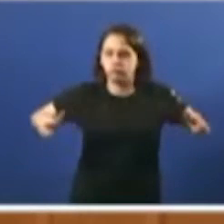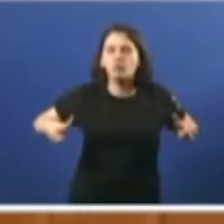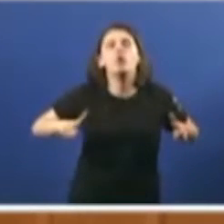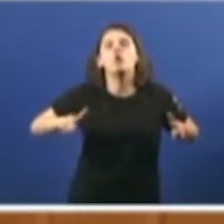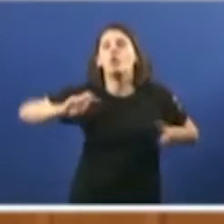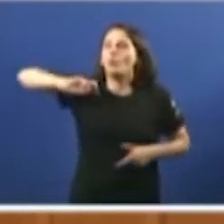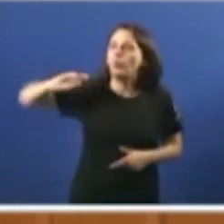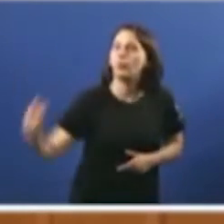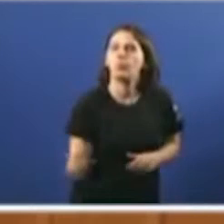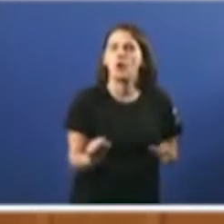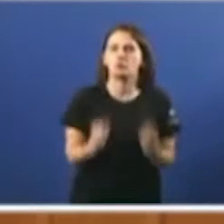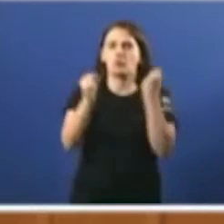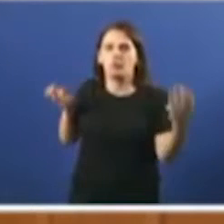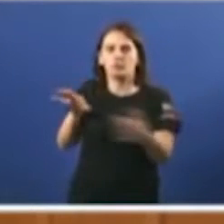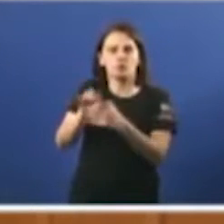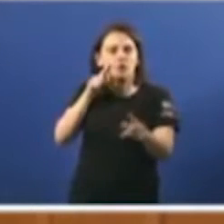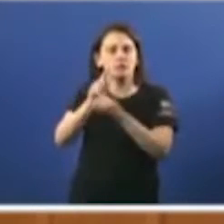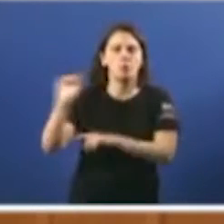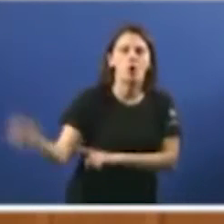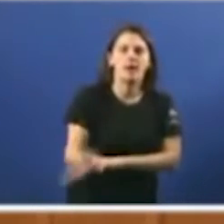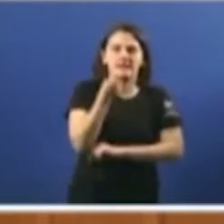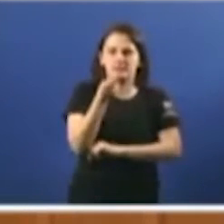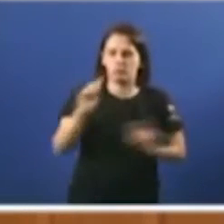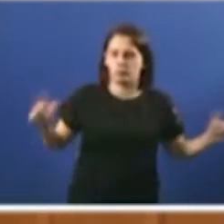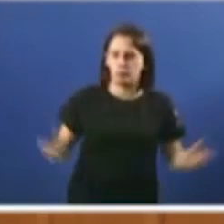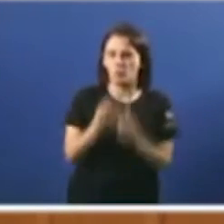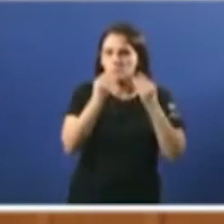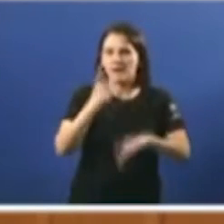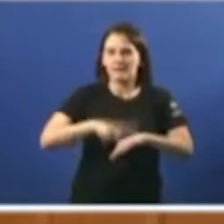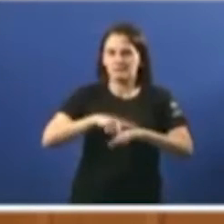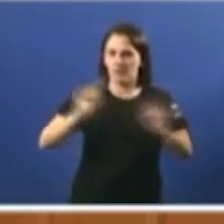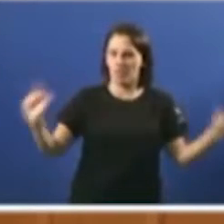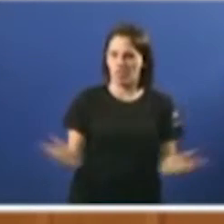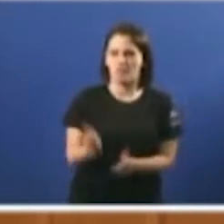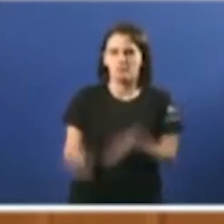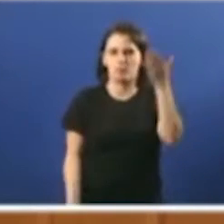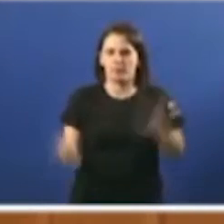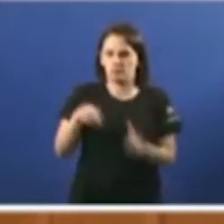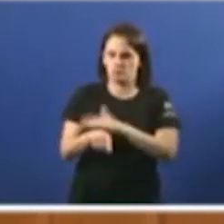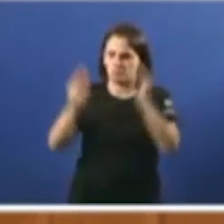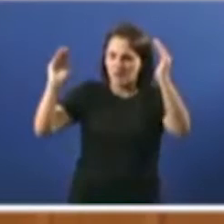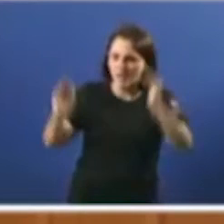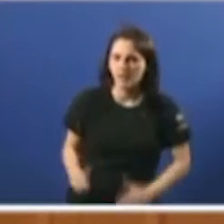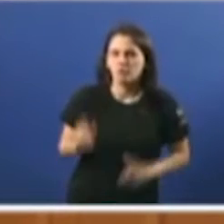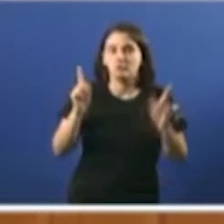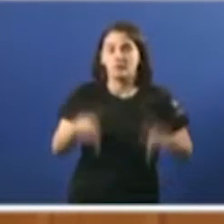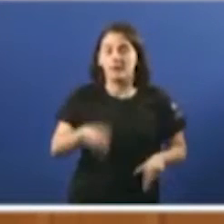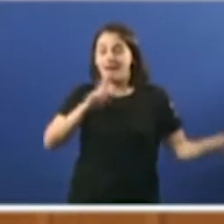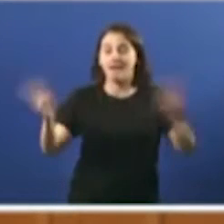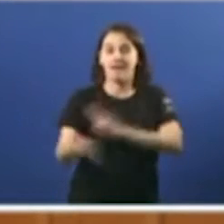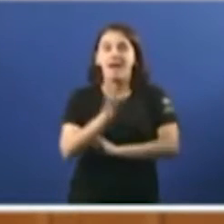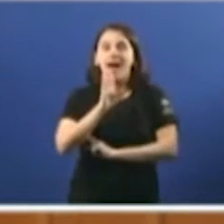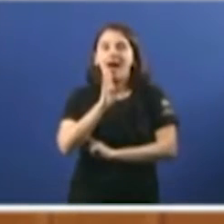distintas actuacións desenvolvidas co xeto de lograr unha reducción efectiva dos tempos de espera nos procesos de valoración. E que tendo en conta esta resposta,